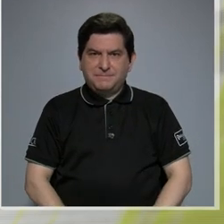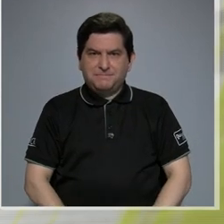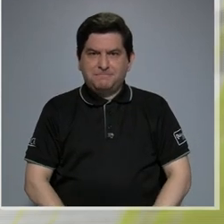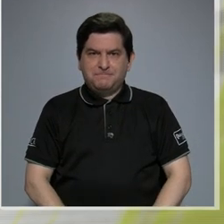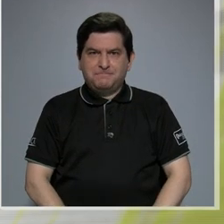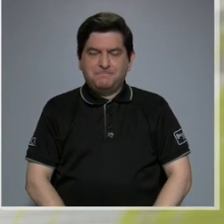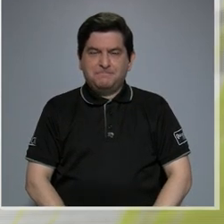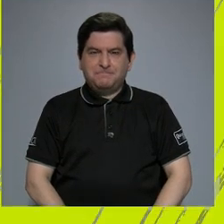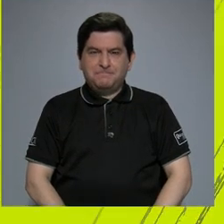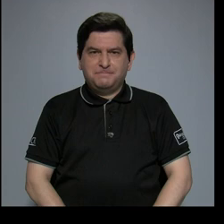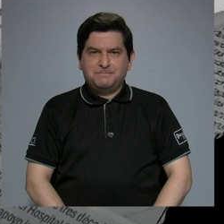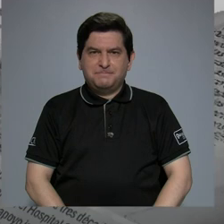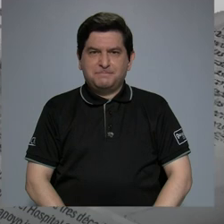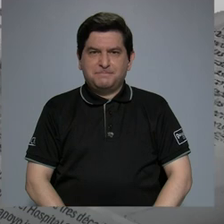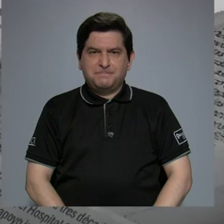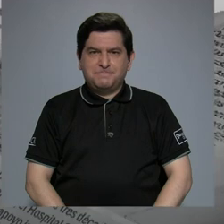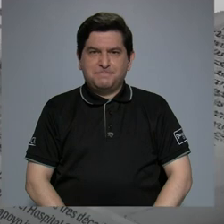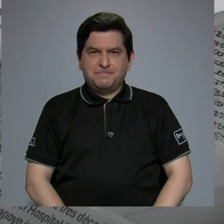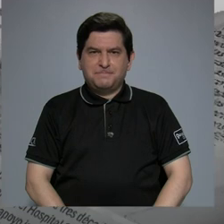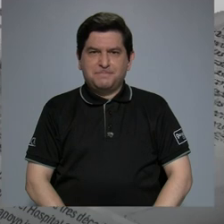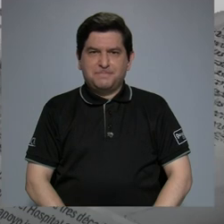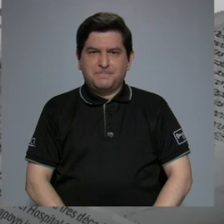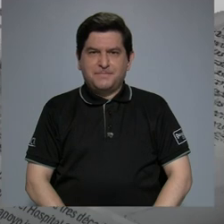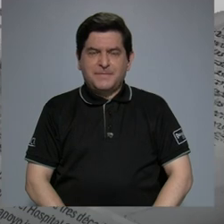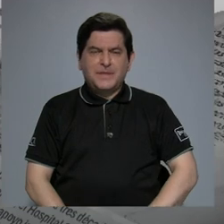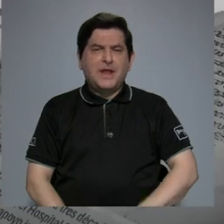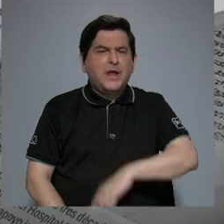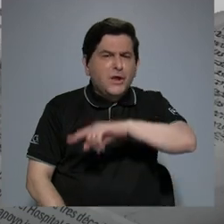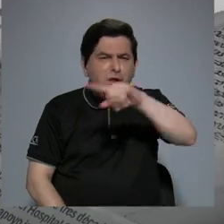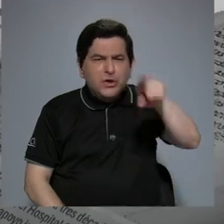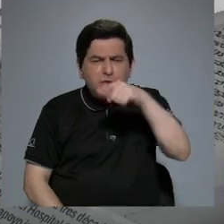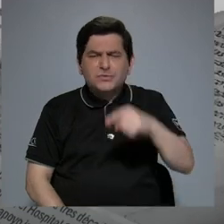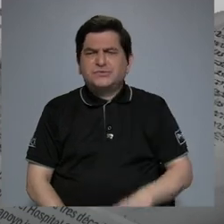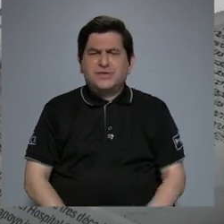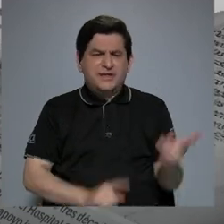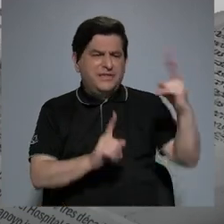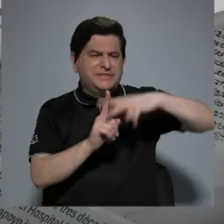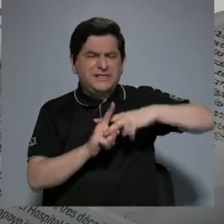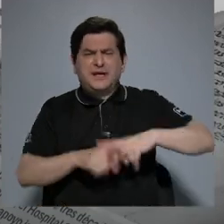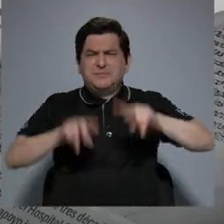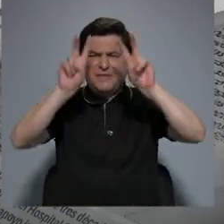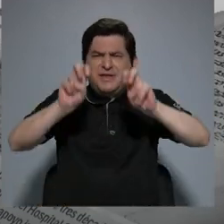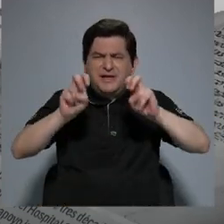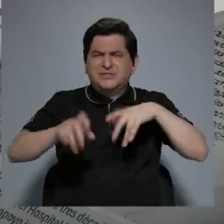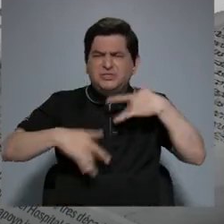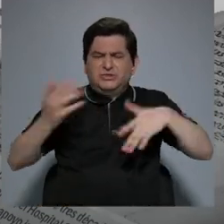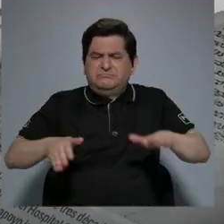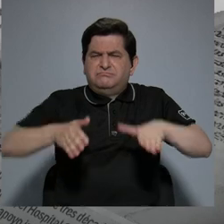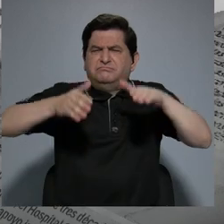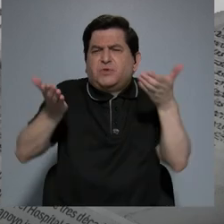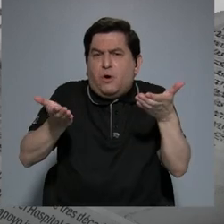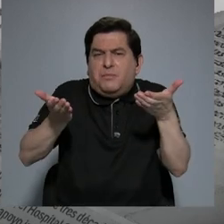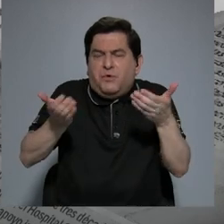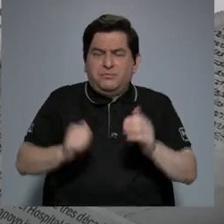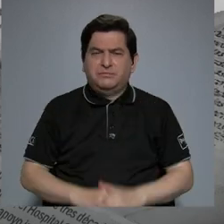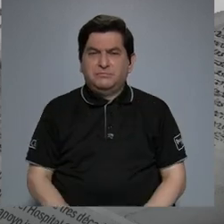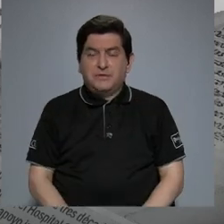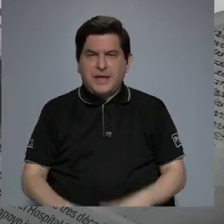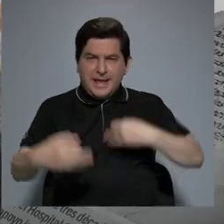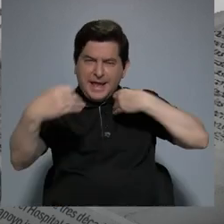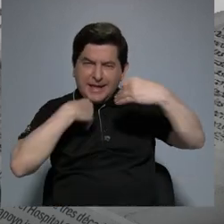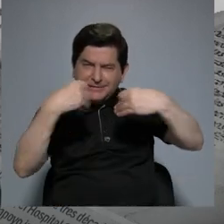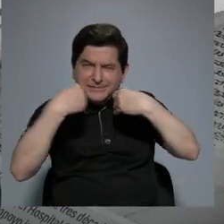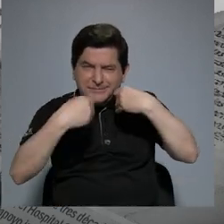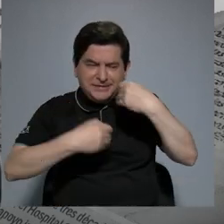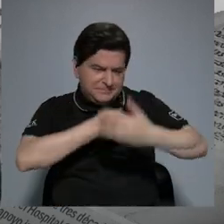Bueno, ¿cómo sintieron ustedes la aplicación de estas pruebas? el, tal vez para que nos explique